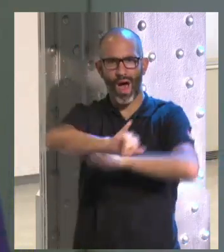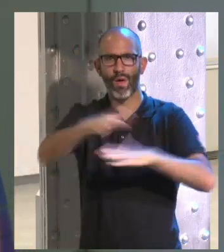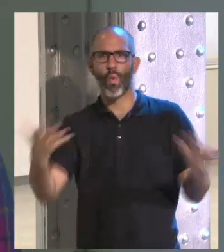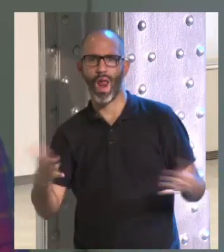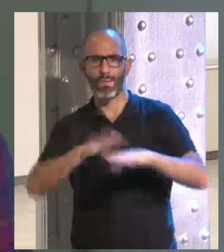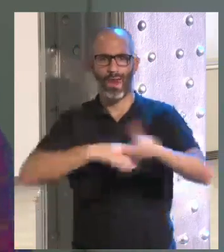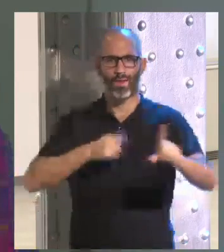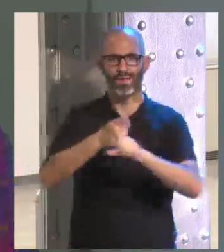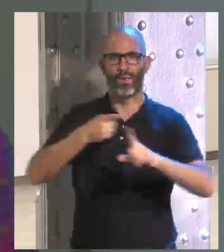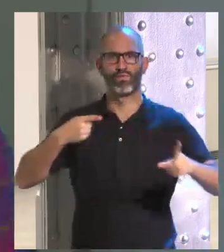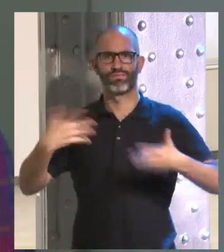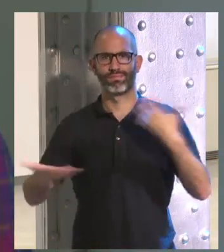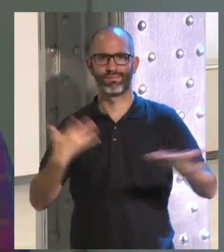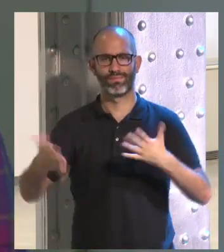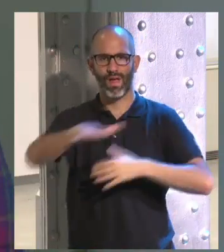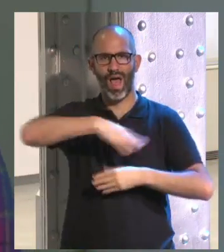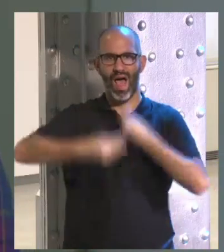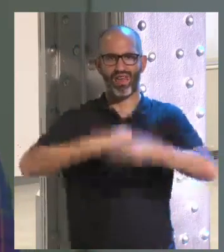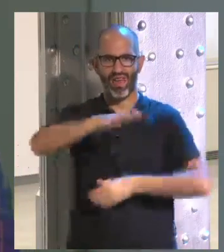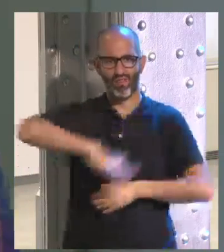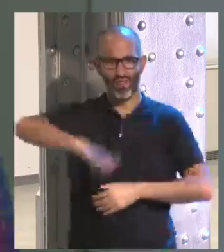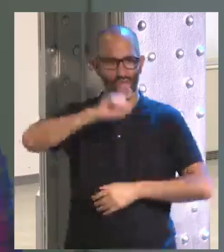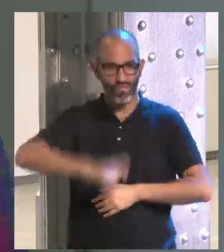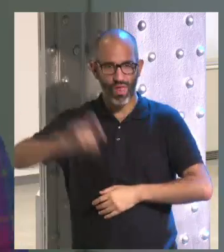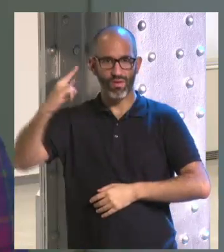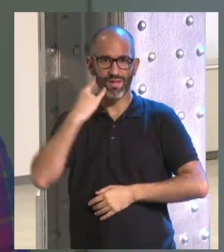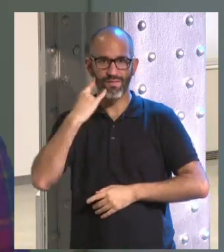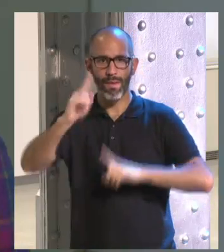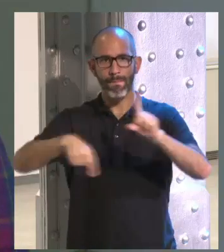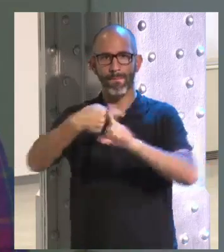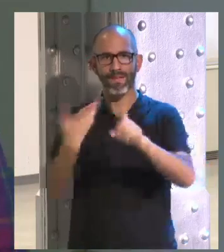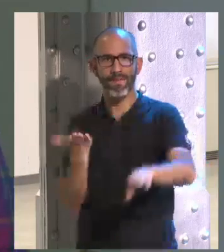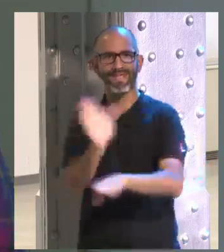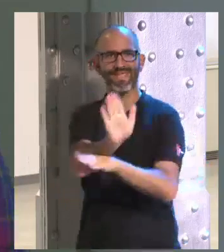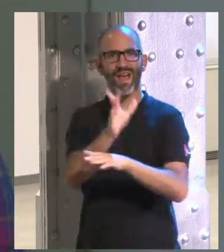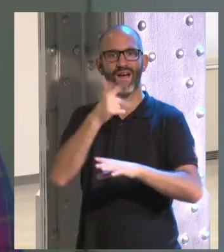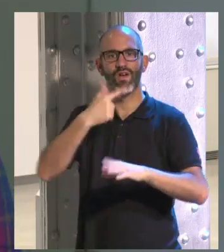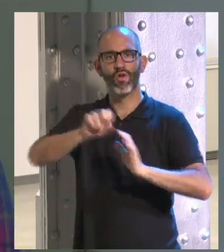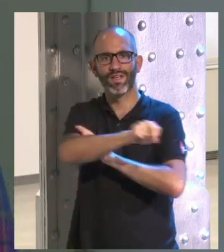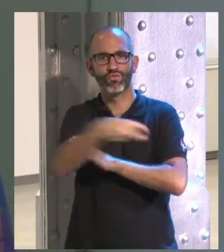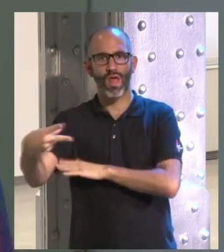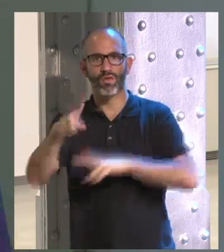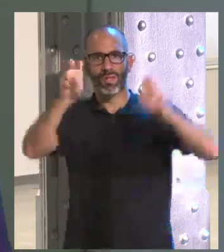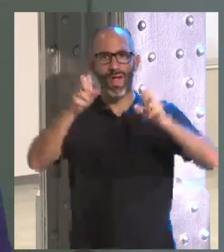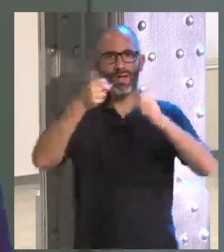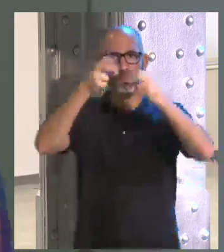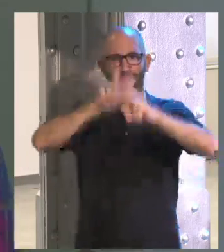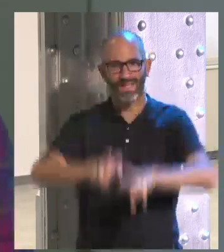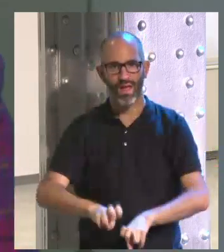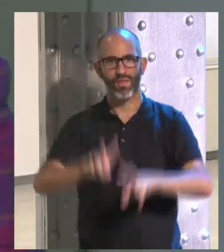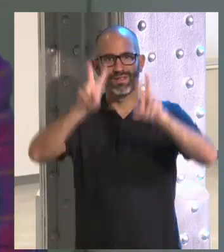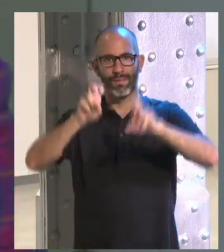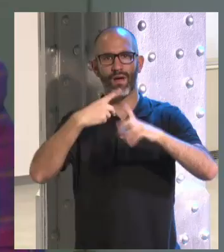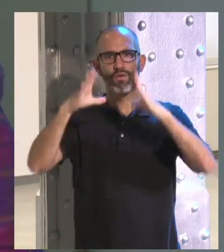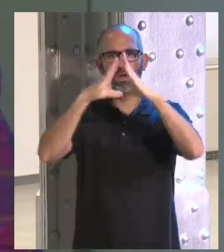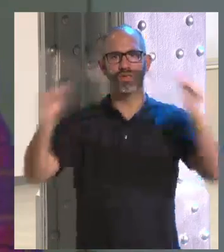realizadas en Telefónica. Vamos además a presentar los resultados de una investigación sobre esta materia hemos realizado